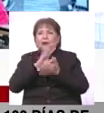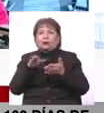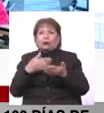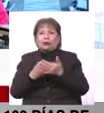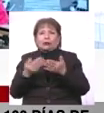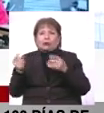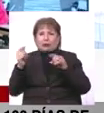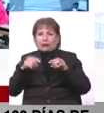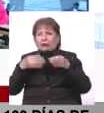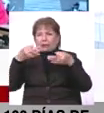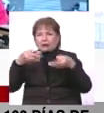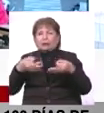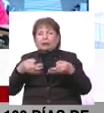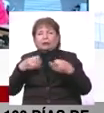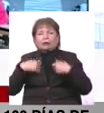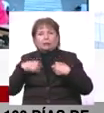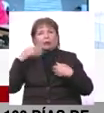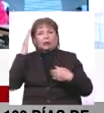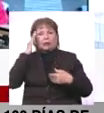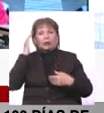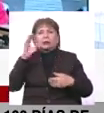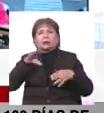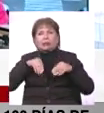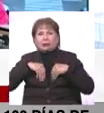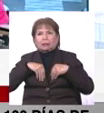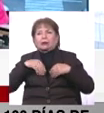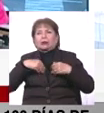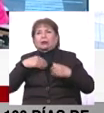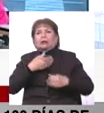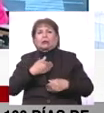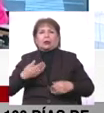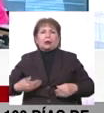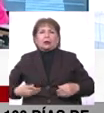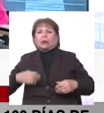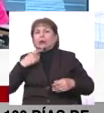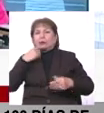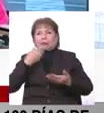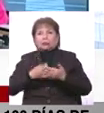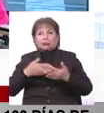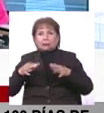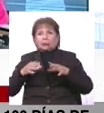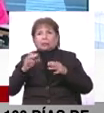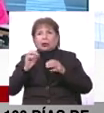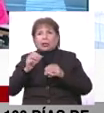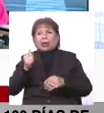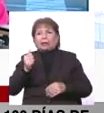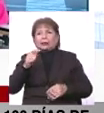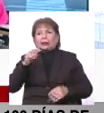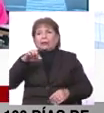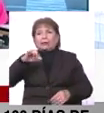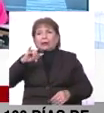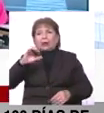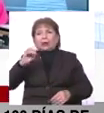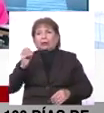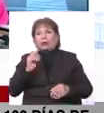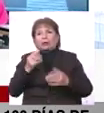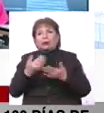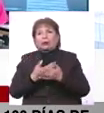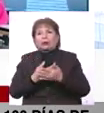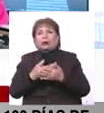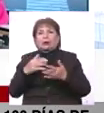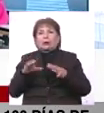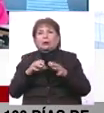lo que se va a venir. Es verdad. Yo puedo reconocer acá que los gobiernos están en un gobierno atípico, no es algo normal, porque estamos